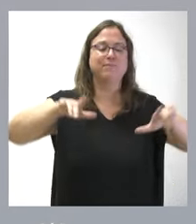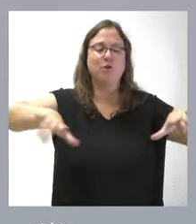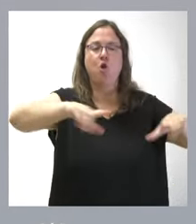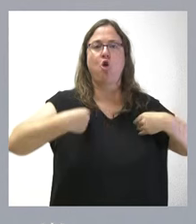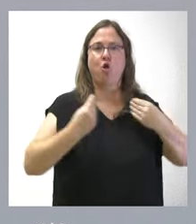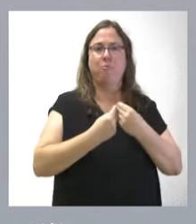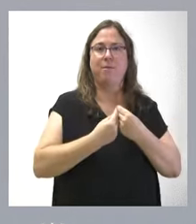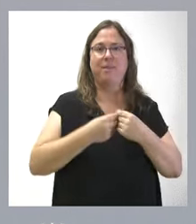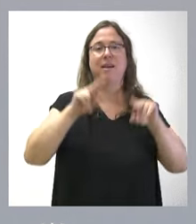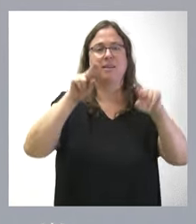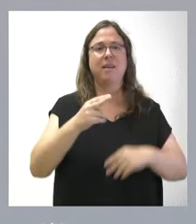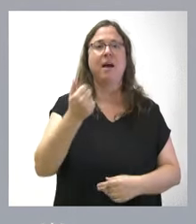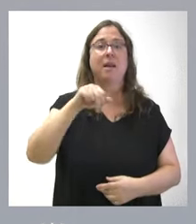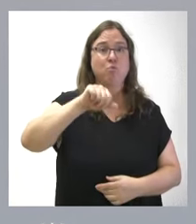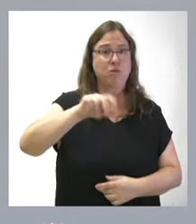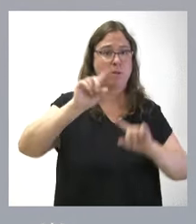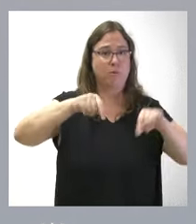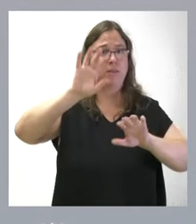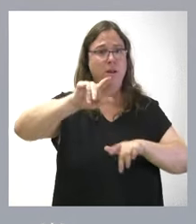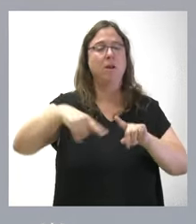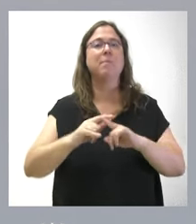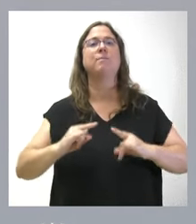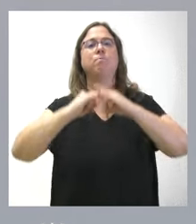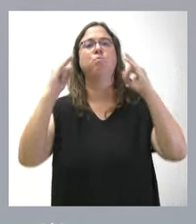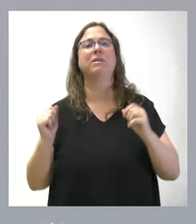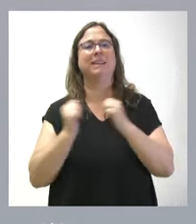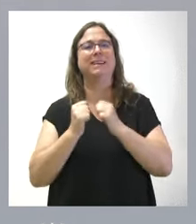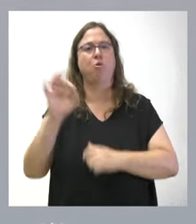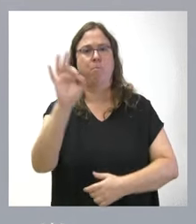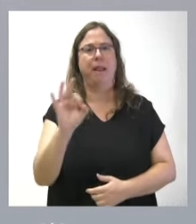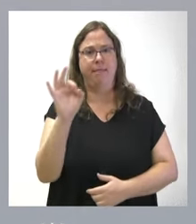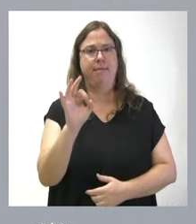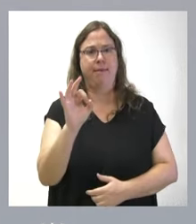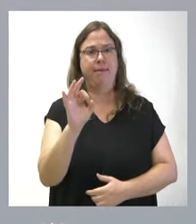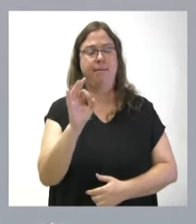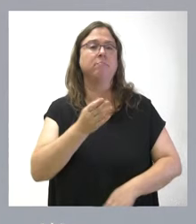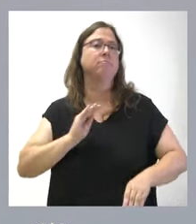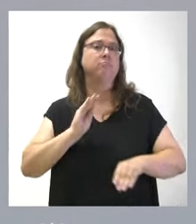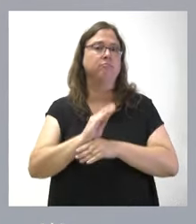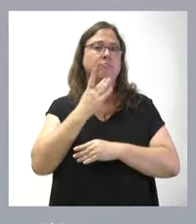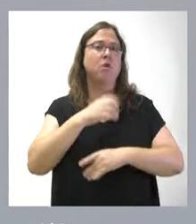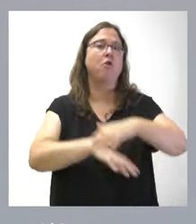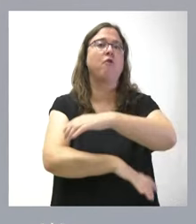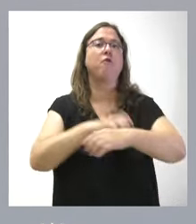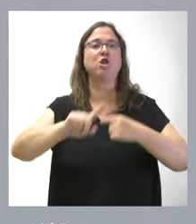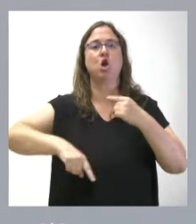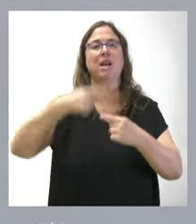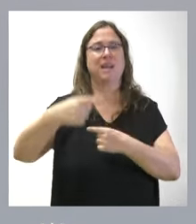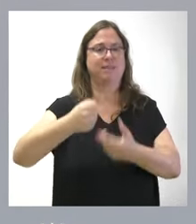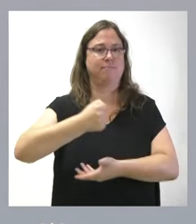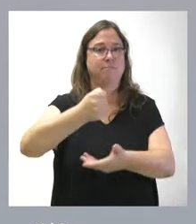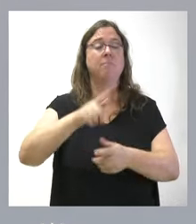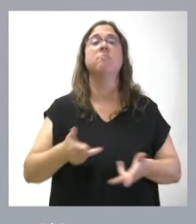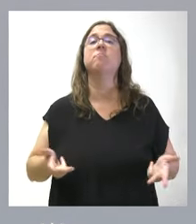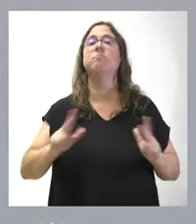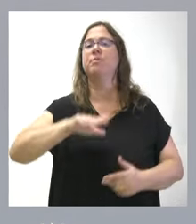residencias de Armunia, en León y Puente de Hierro, en Palencia. Son financiados por los fondos Next Generation y va a permitir